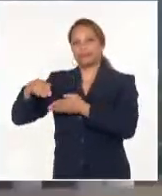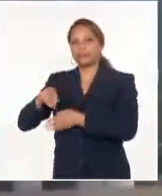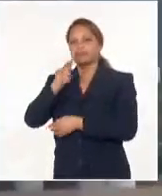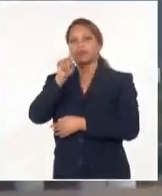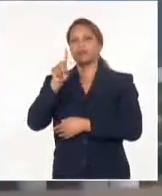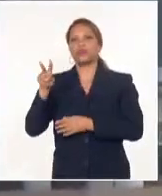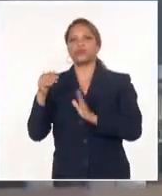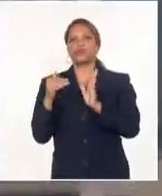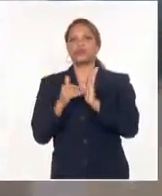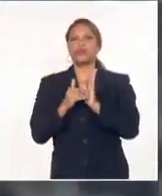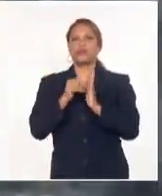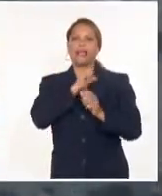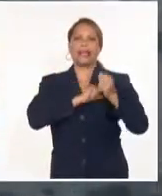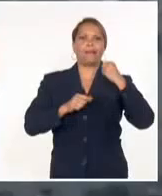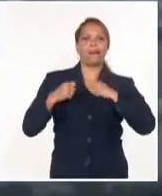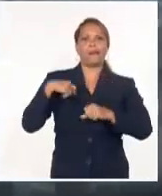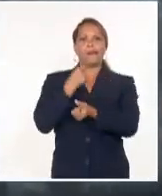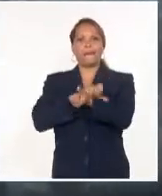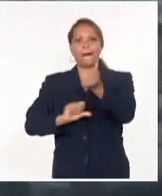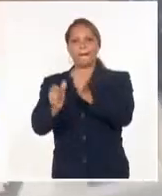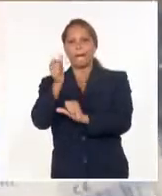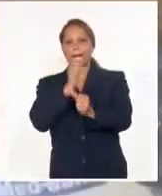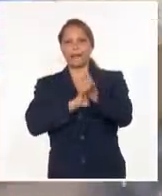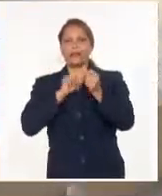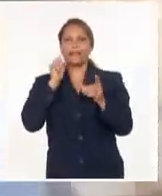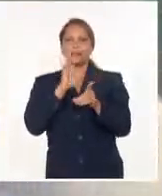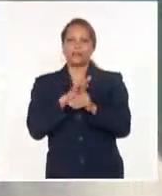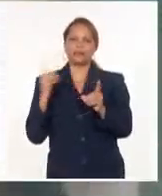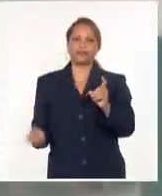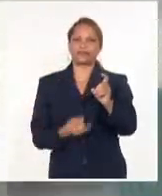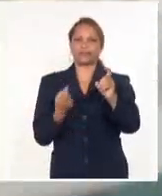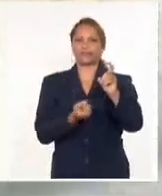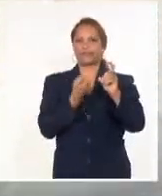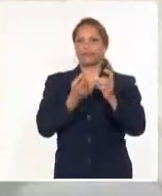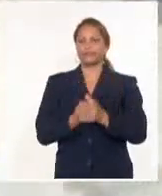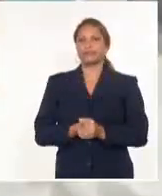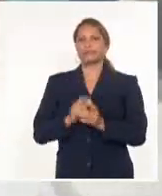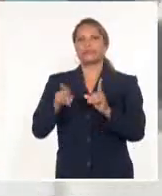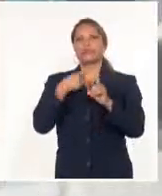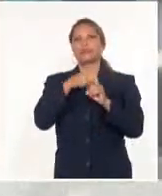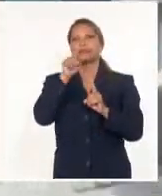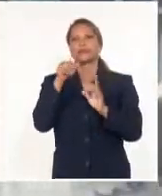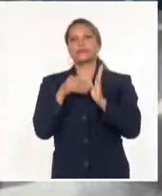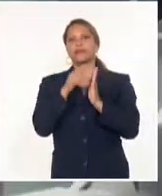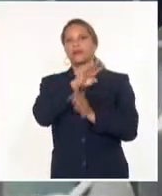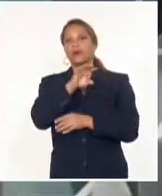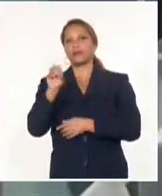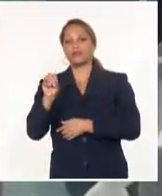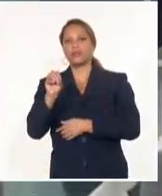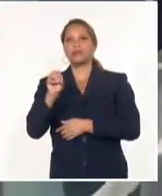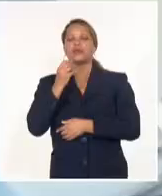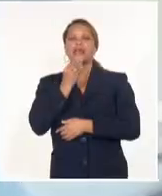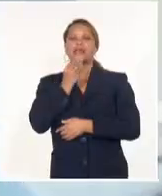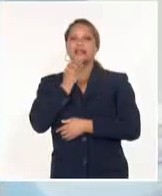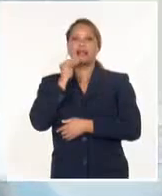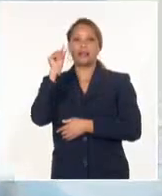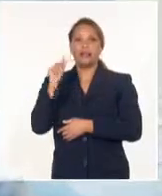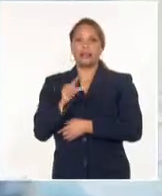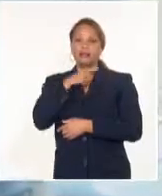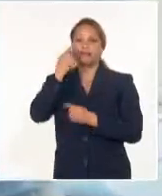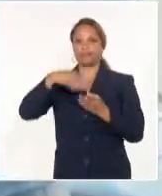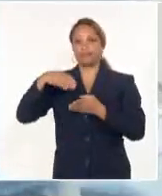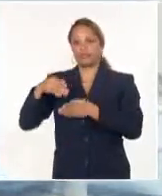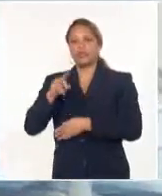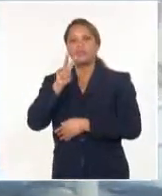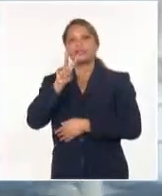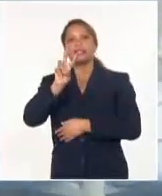resultaron heridos desde el reinicio de estas hostilidades. Más de 1.400 israelíes perdieron la vida. Unos 3.300